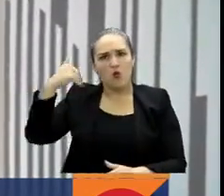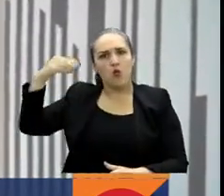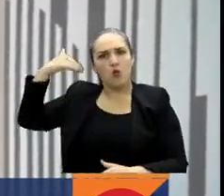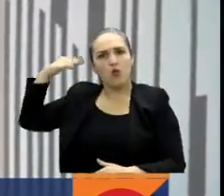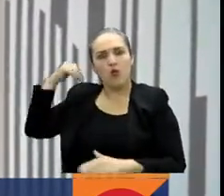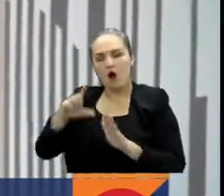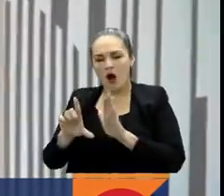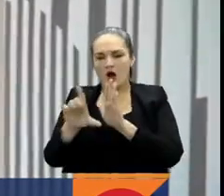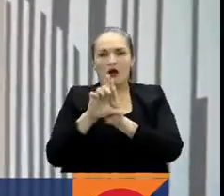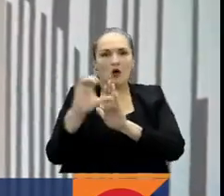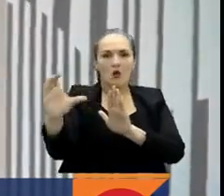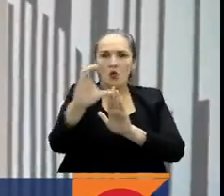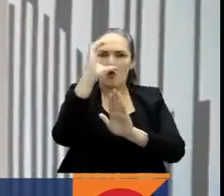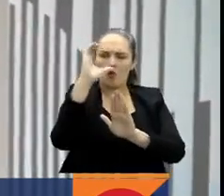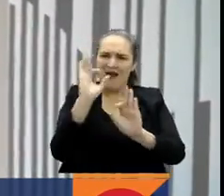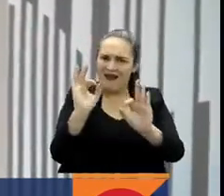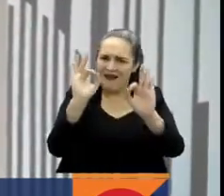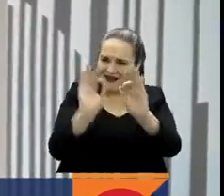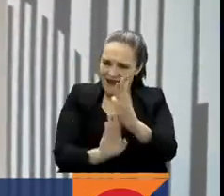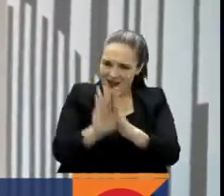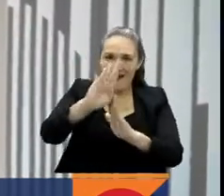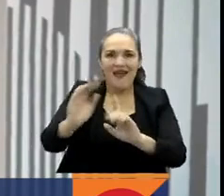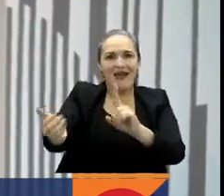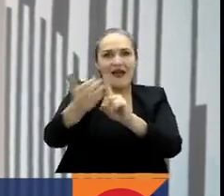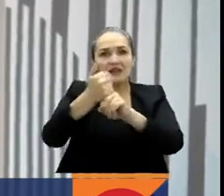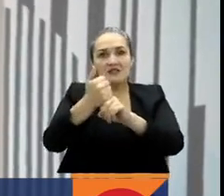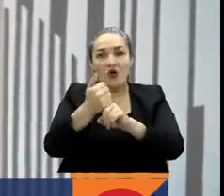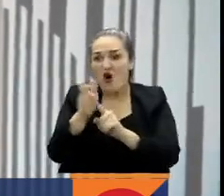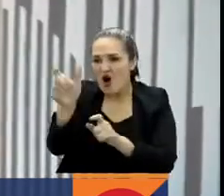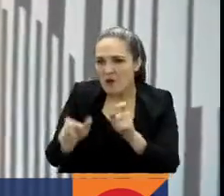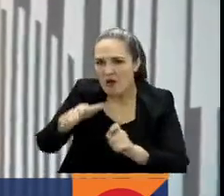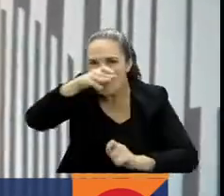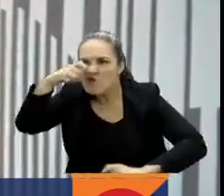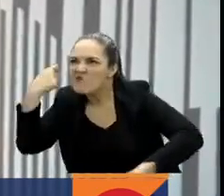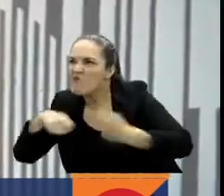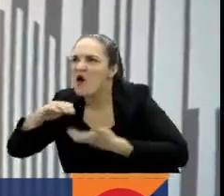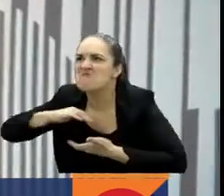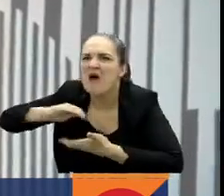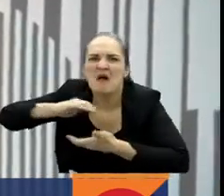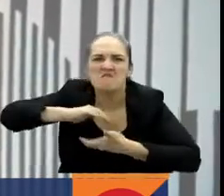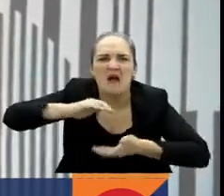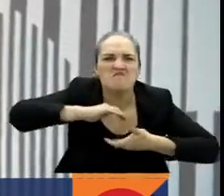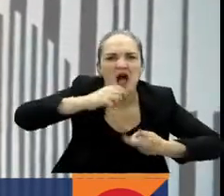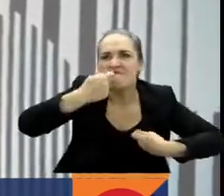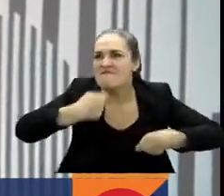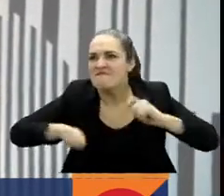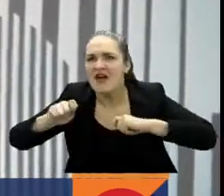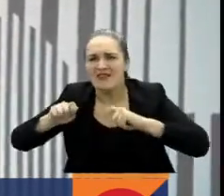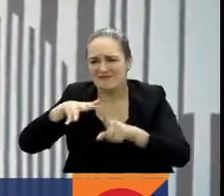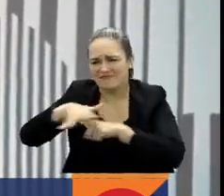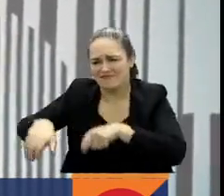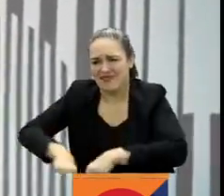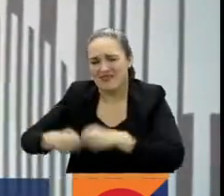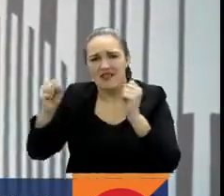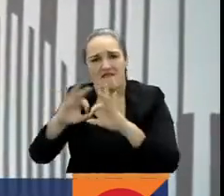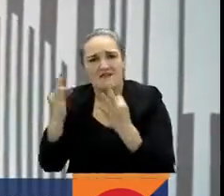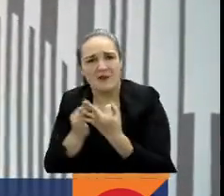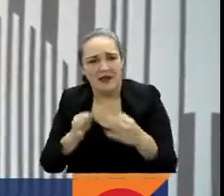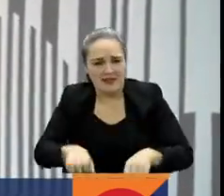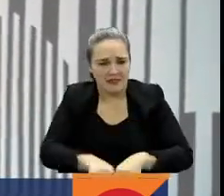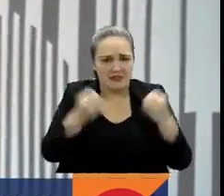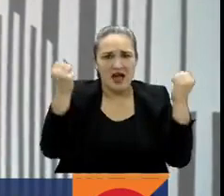legislación que hoy quienes trafican con drogas generando muerte y destrucción de familias y de jóvenes